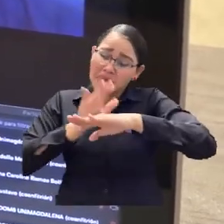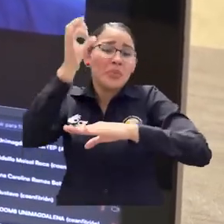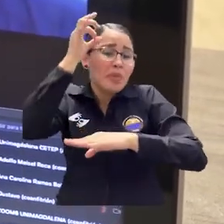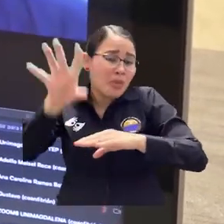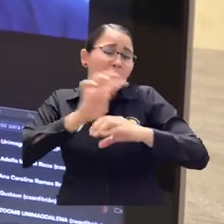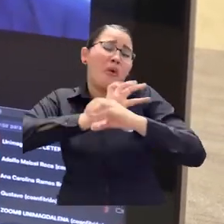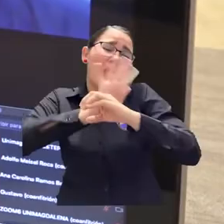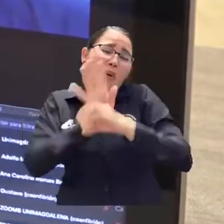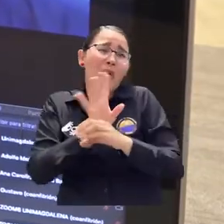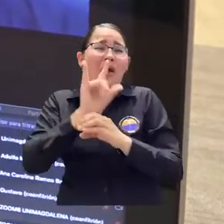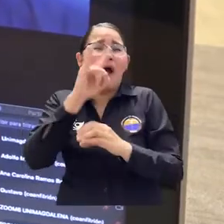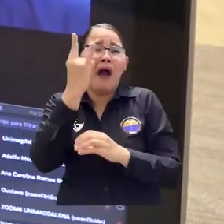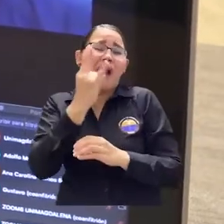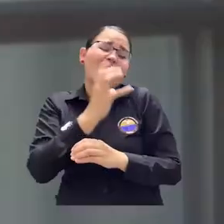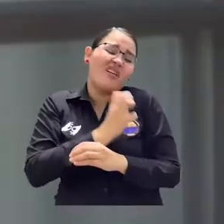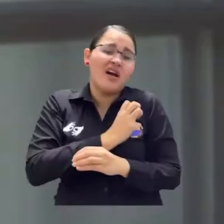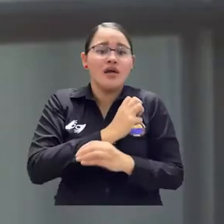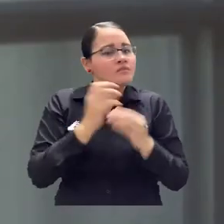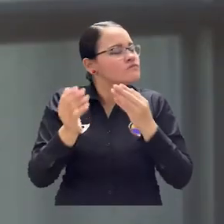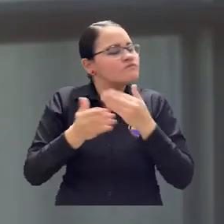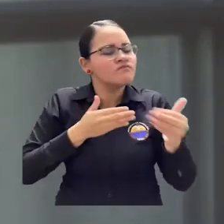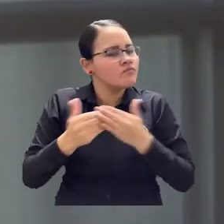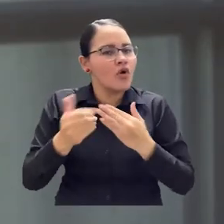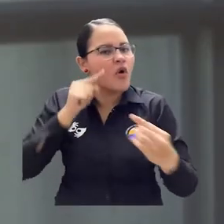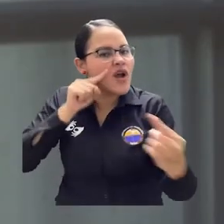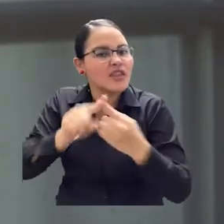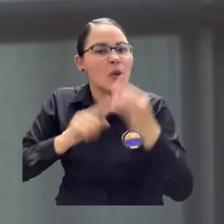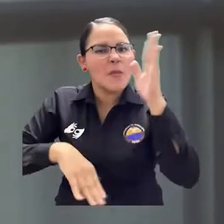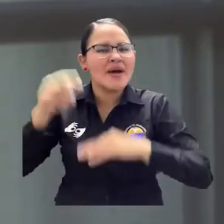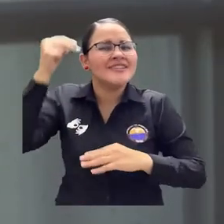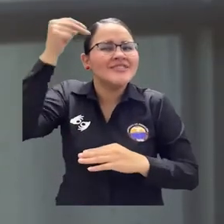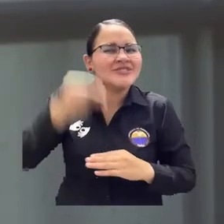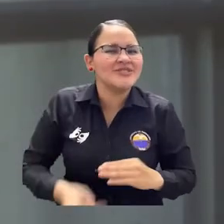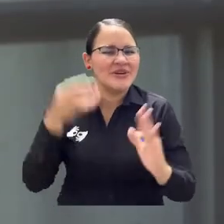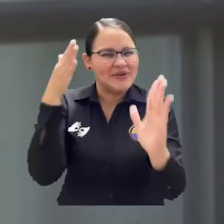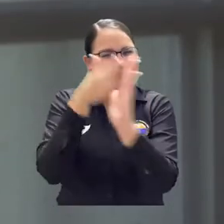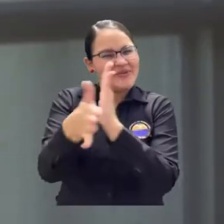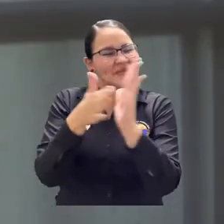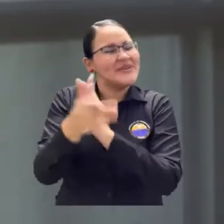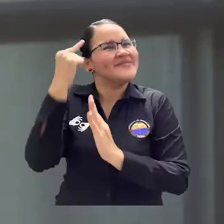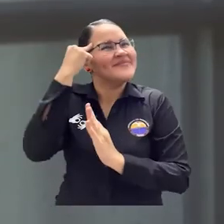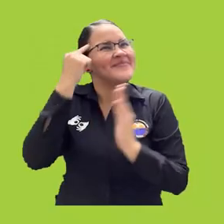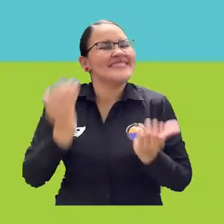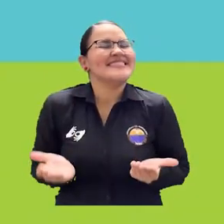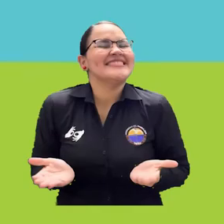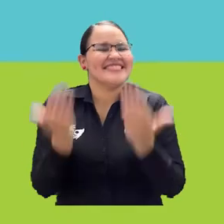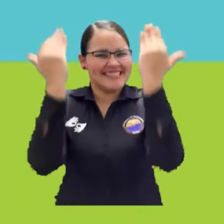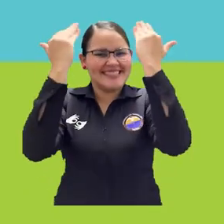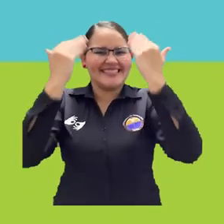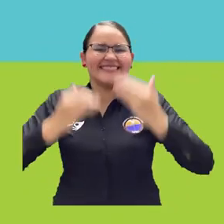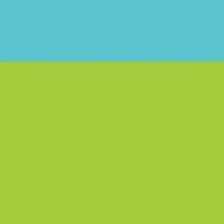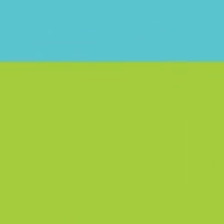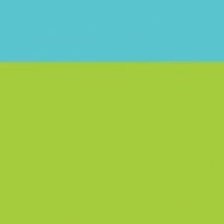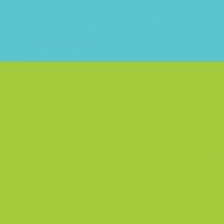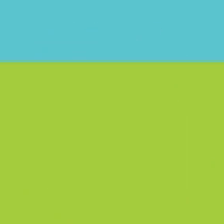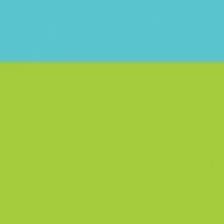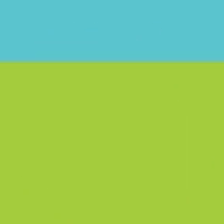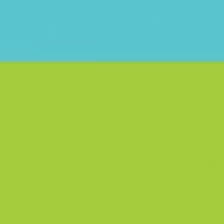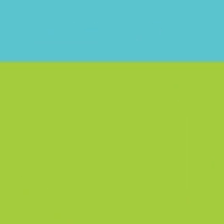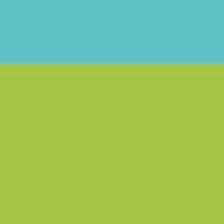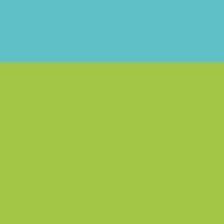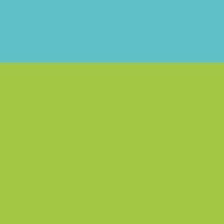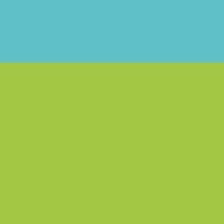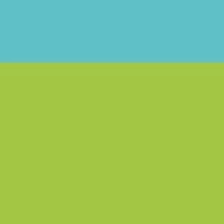Así que el COVID nos podrá dejar, no una nostalgia por la historia, sino el compromiso de recuperar esa historia. Universidad del